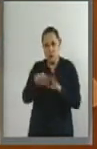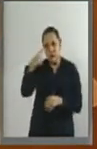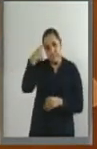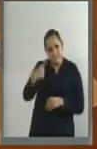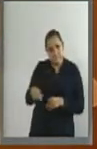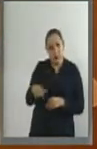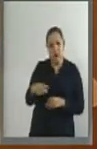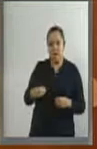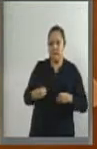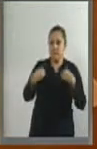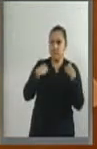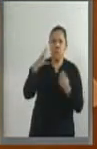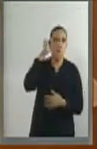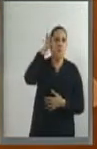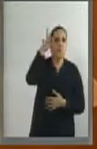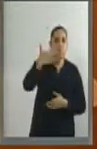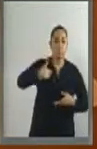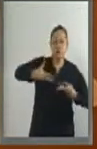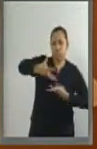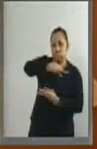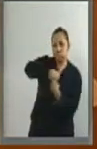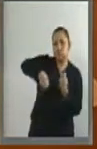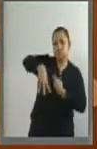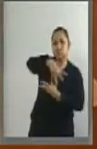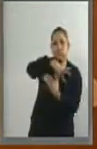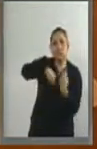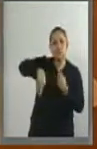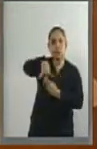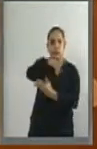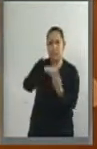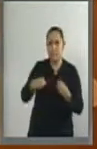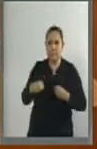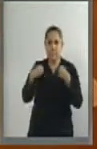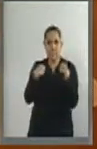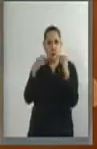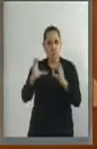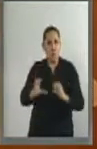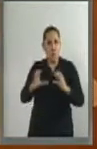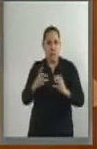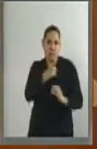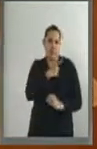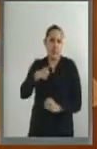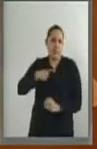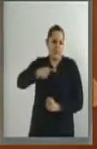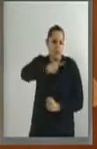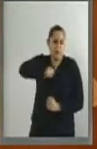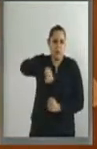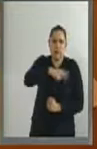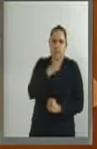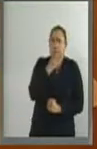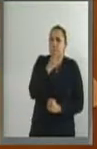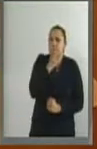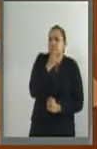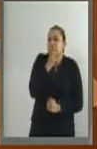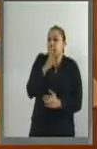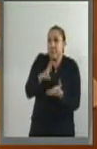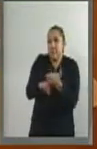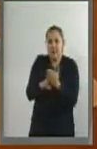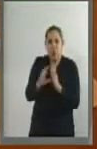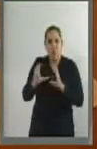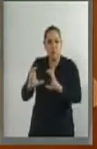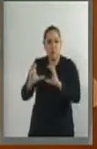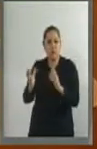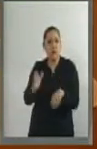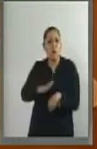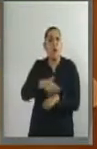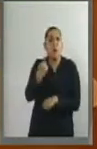la única forma de desarrollo posible, porque es la única cuyo fin no